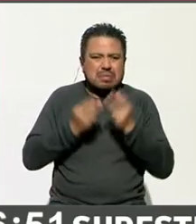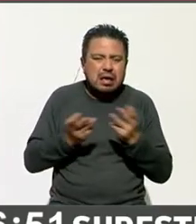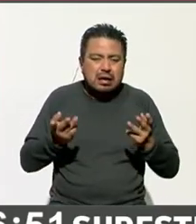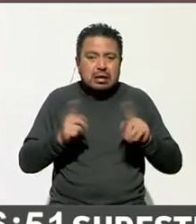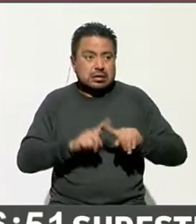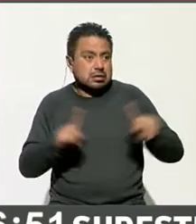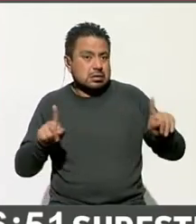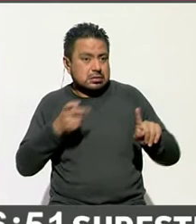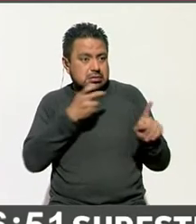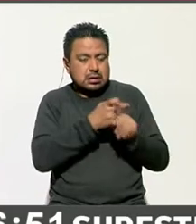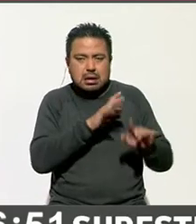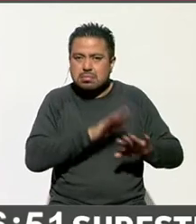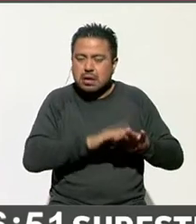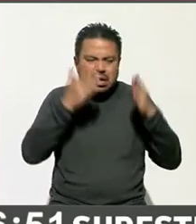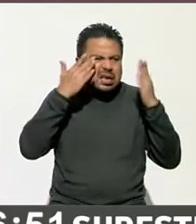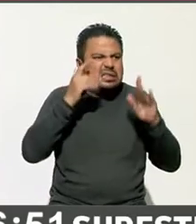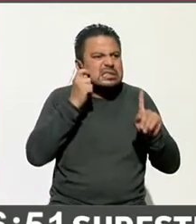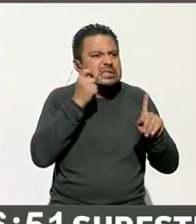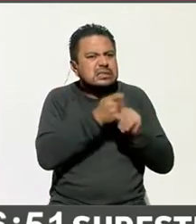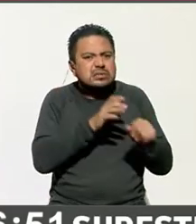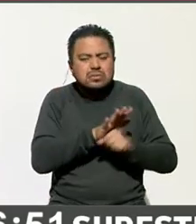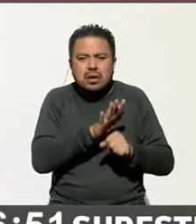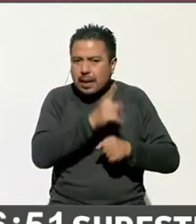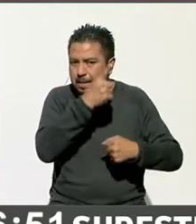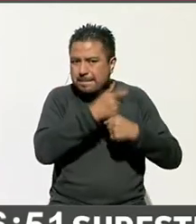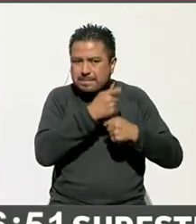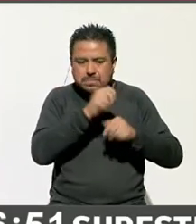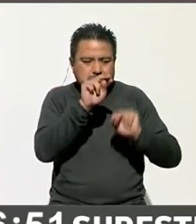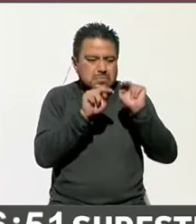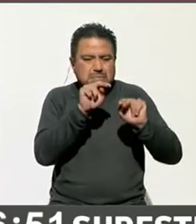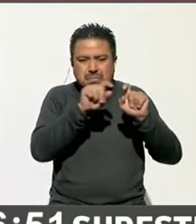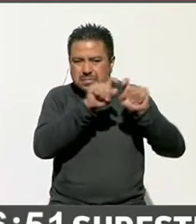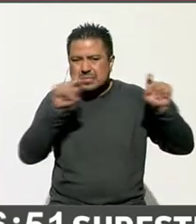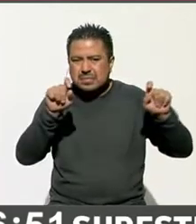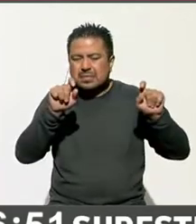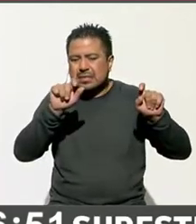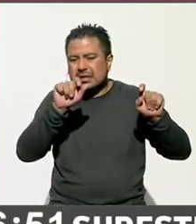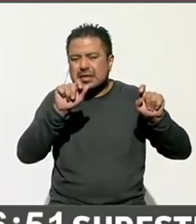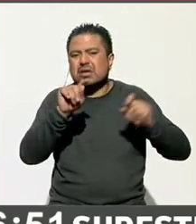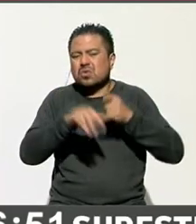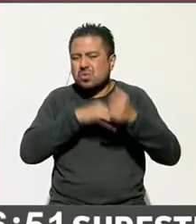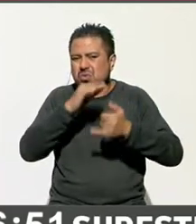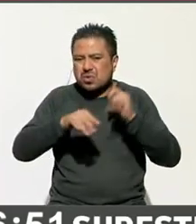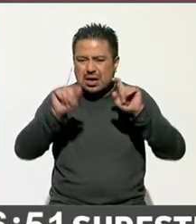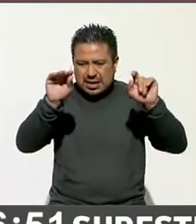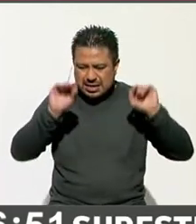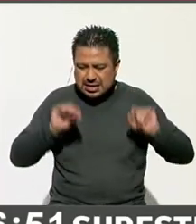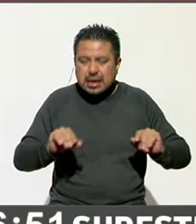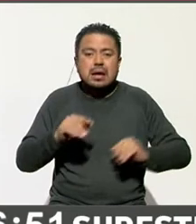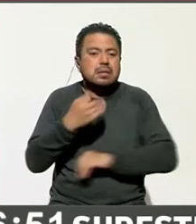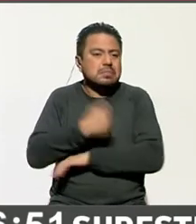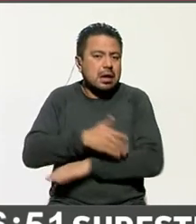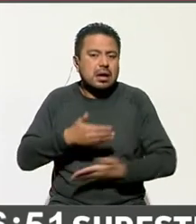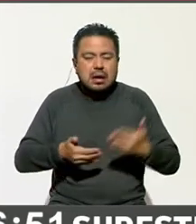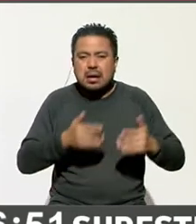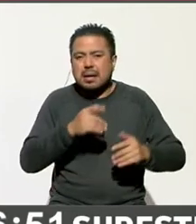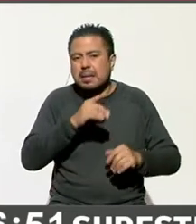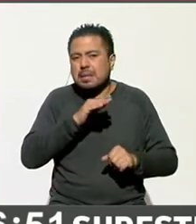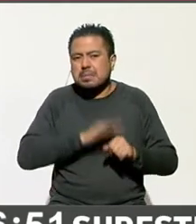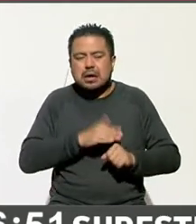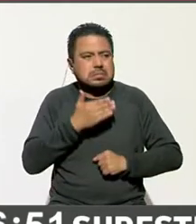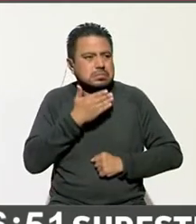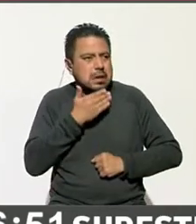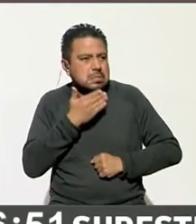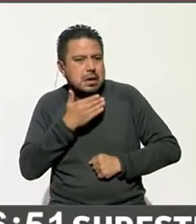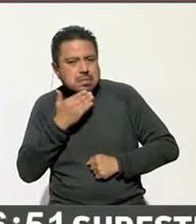diferencial muy amplio, digamos, entre la primera categoría y las últimas, mientras entre el muy bien y